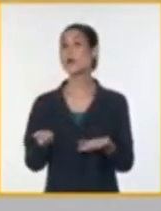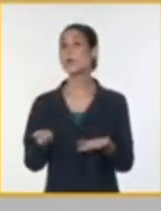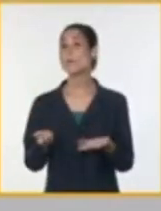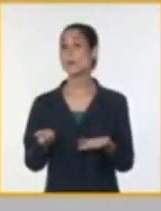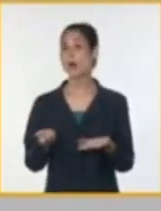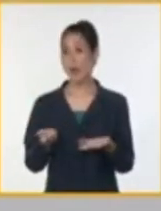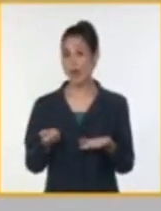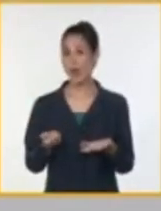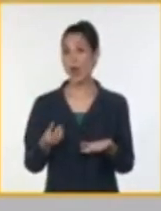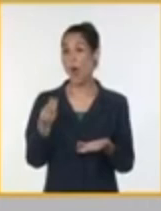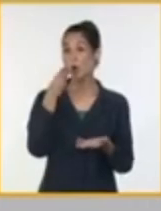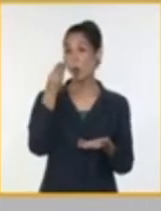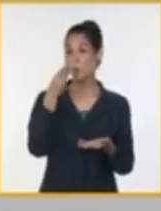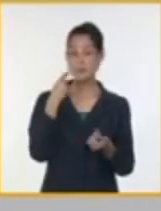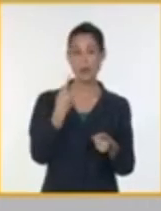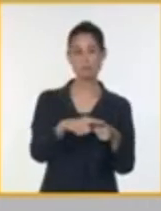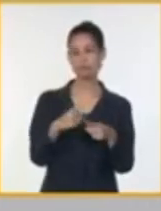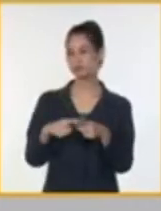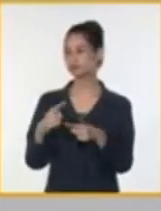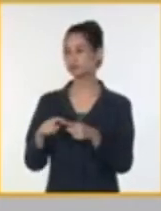económicos en cada uno de los territorios.